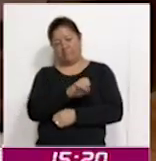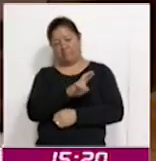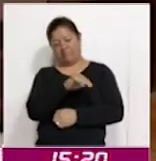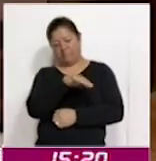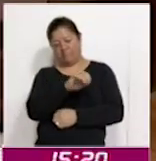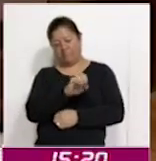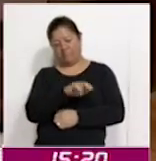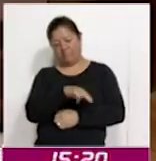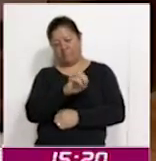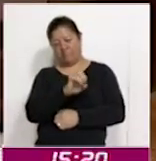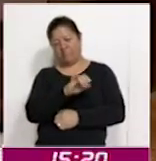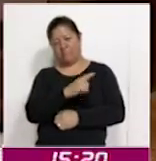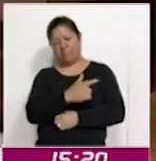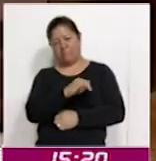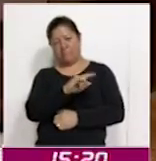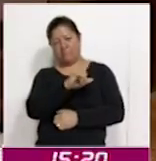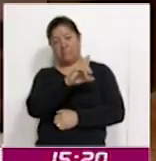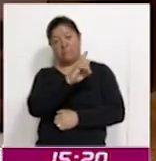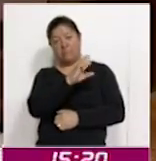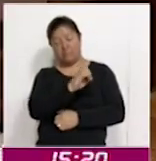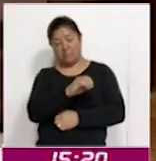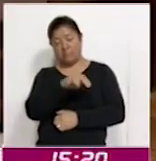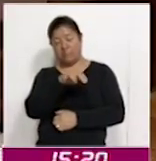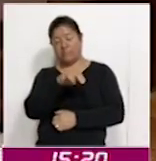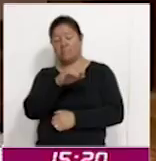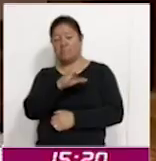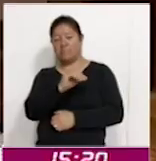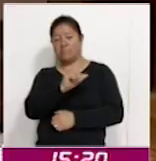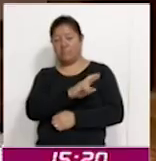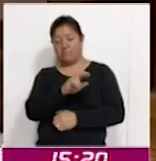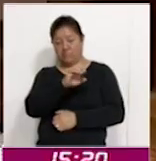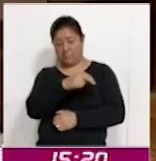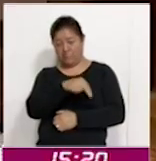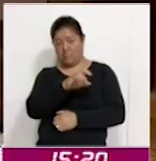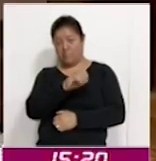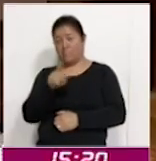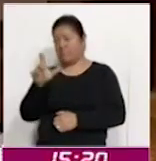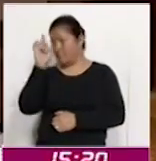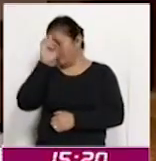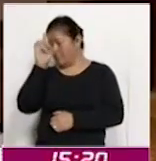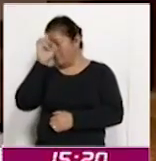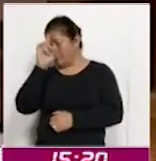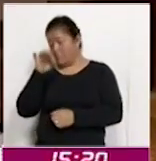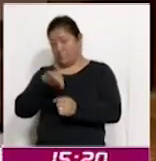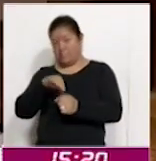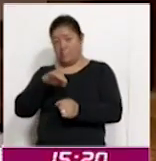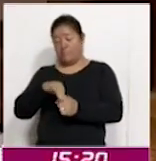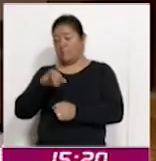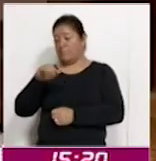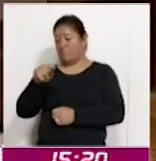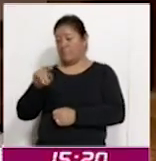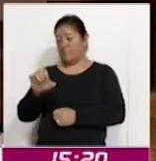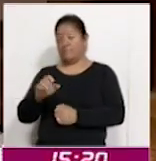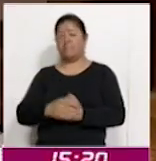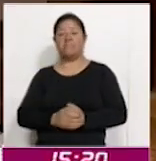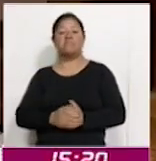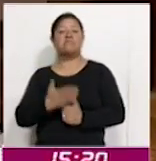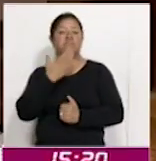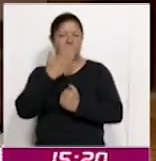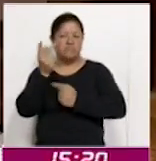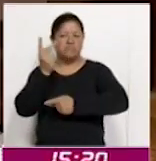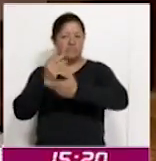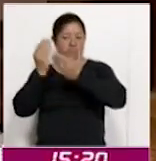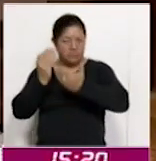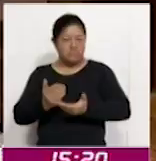Neira Carreño, él es consejero electoral del Instituto Tlaxcalteca de Elecciones. Bienvenido, buenas tardes.